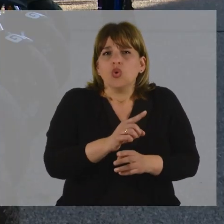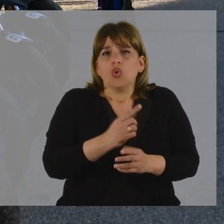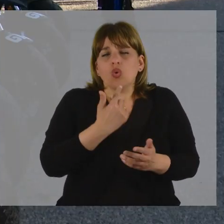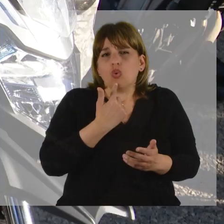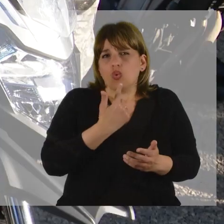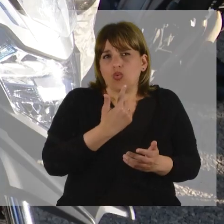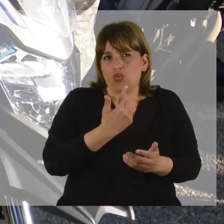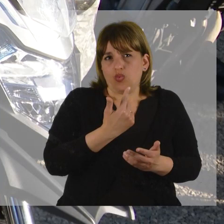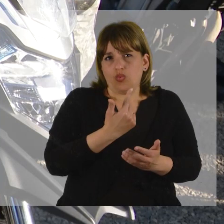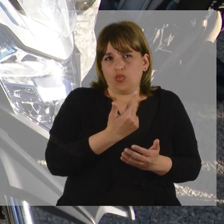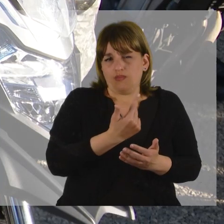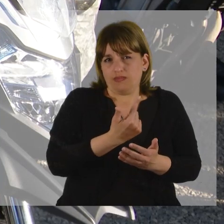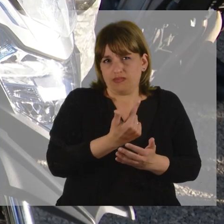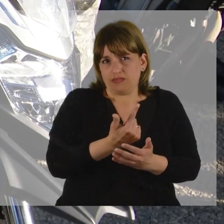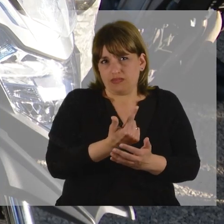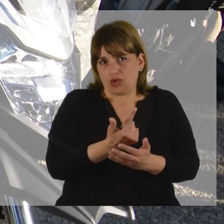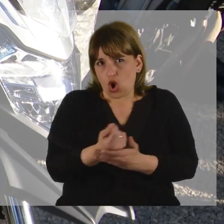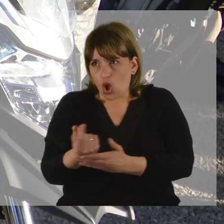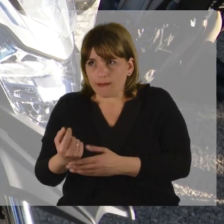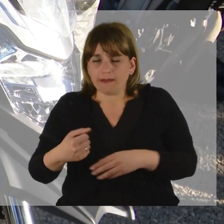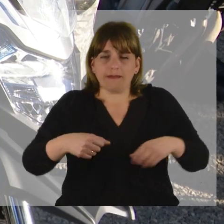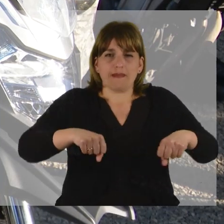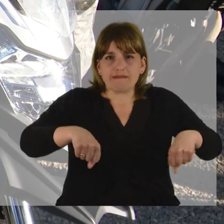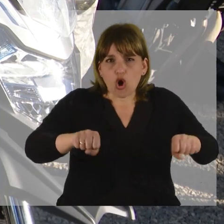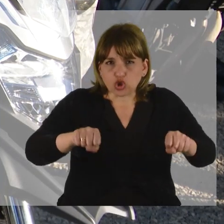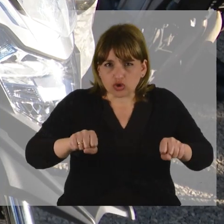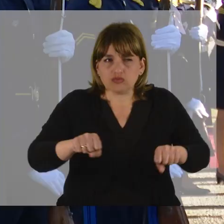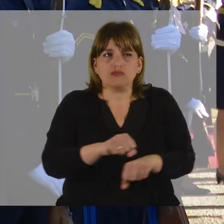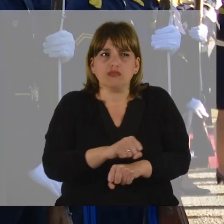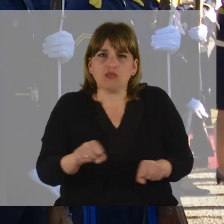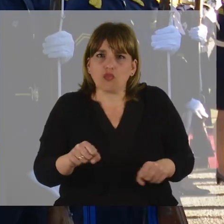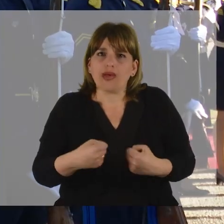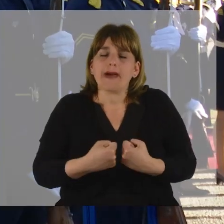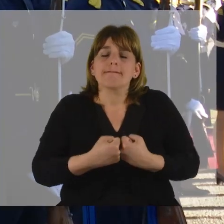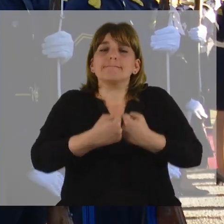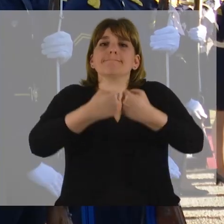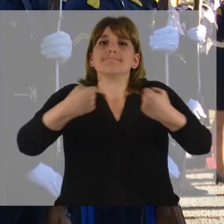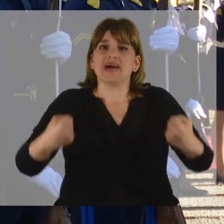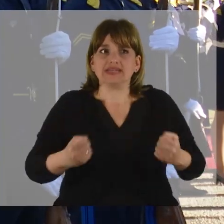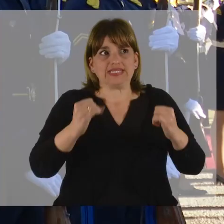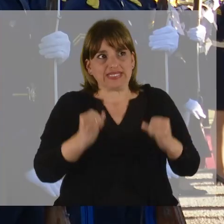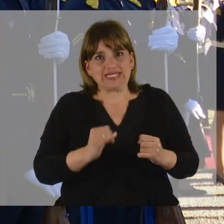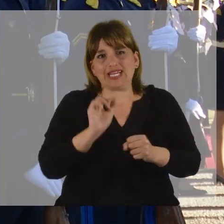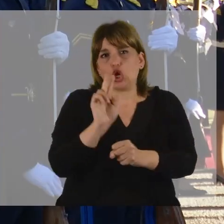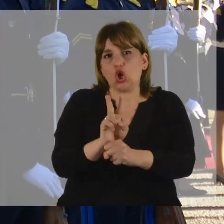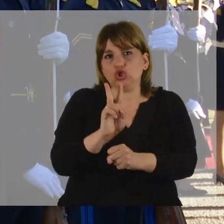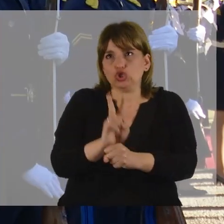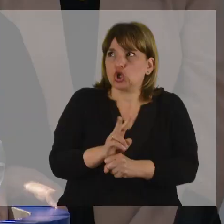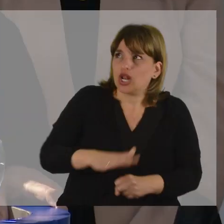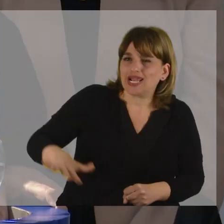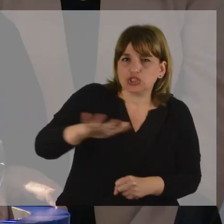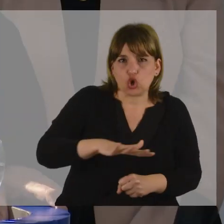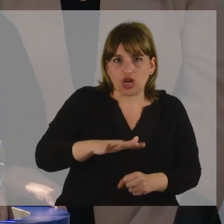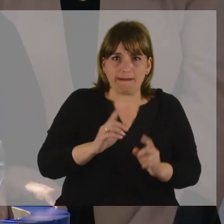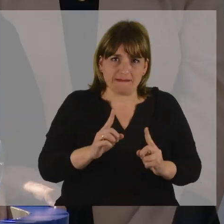con la adquisición de motos que permitan ampliar el